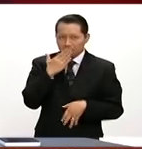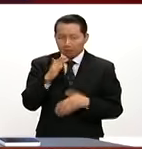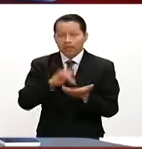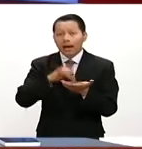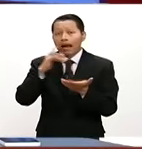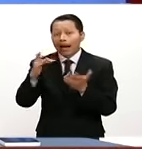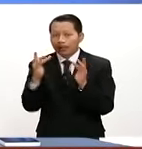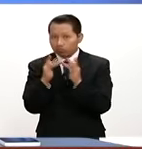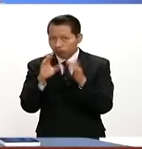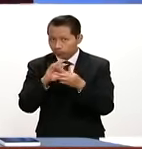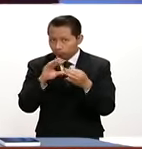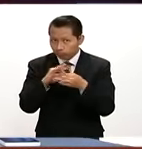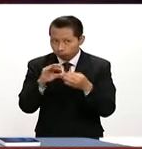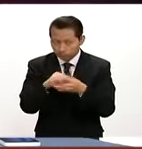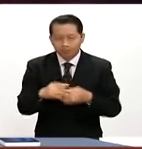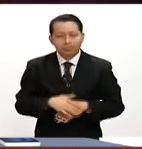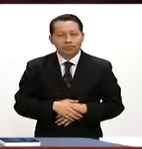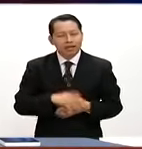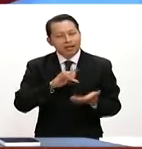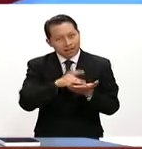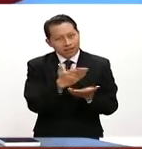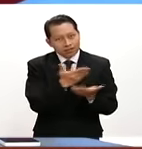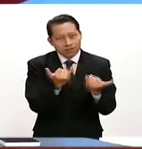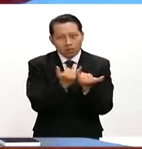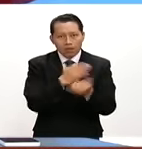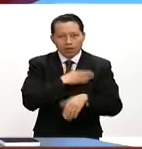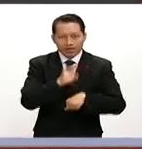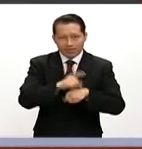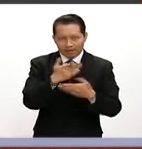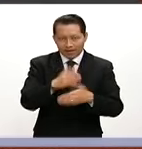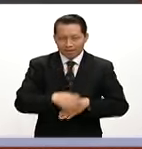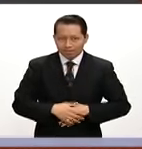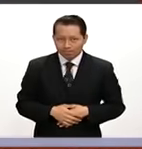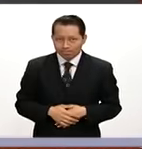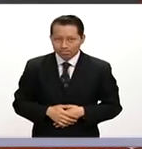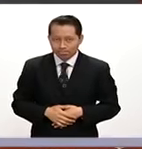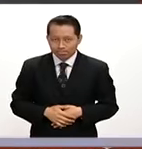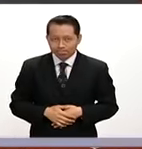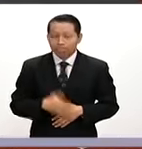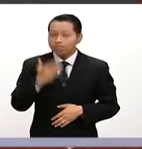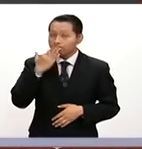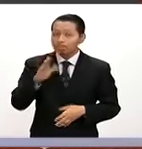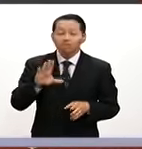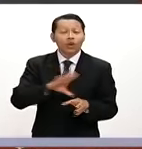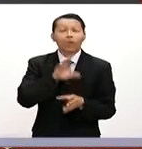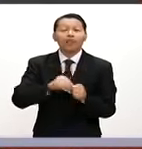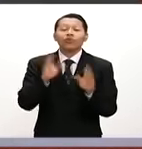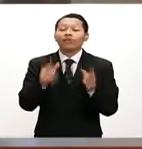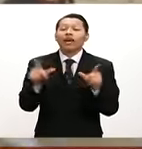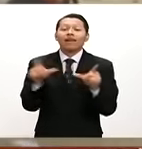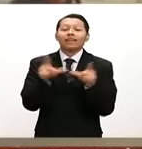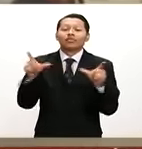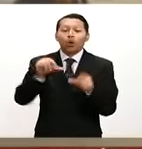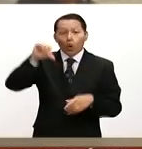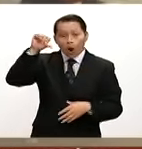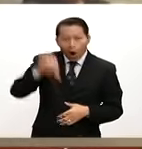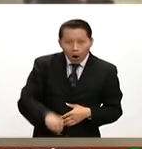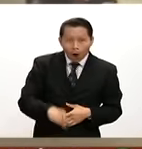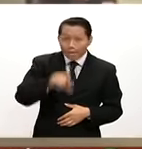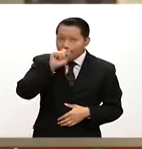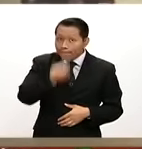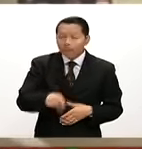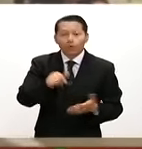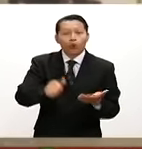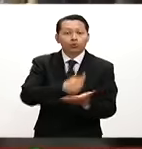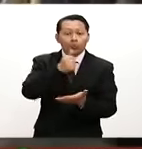día. Gracias a ustedes, espero que tengan muy buen día. Hasta luego. Y bueno, ya está todo listo para que hoy, aquí, en la Ciudad de México,